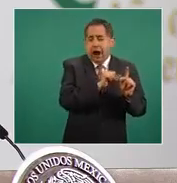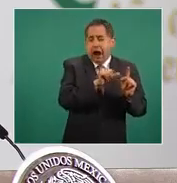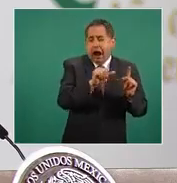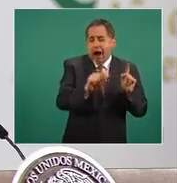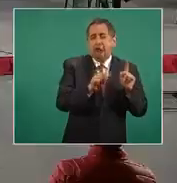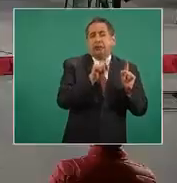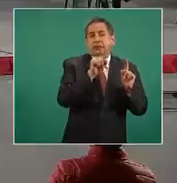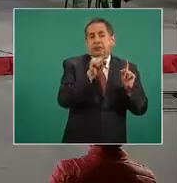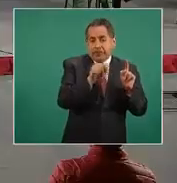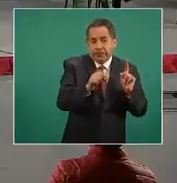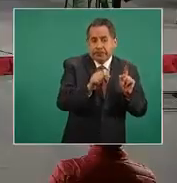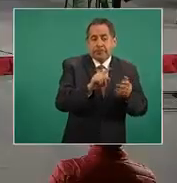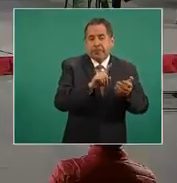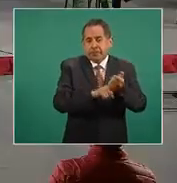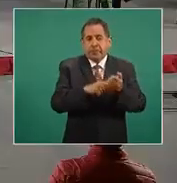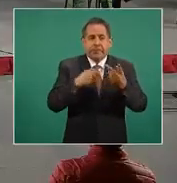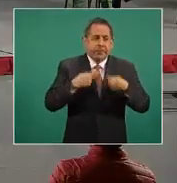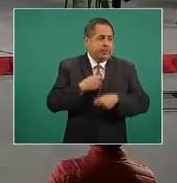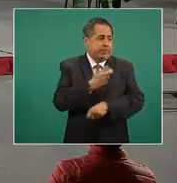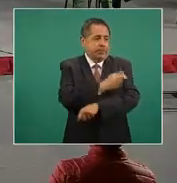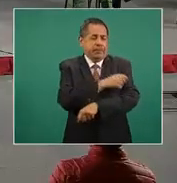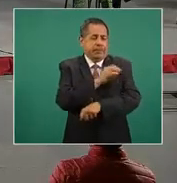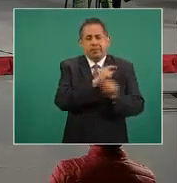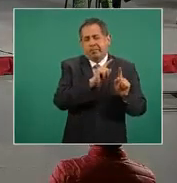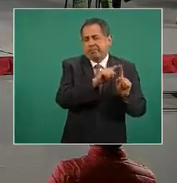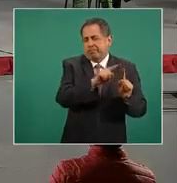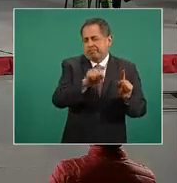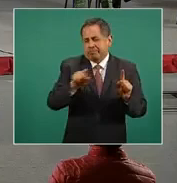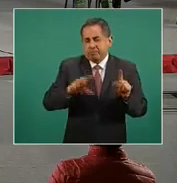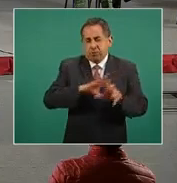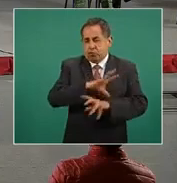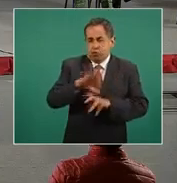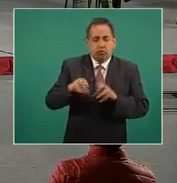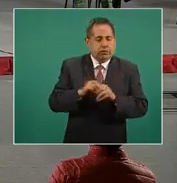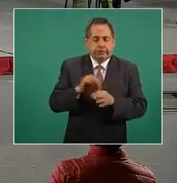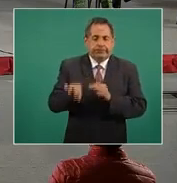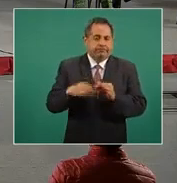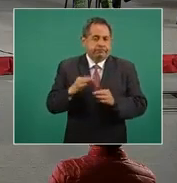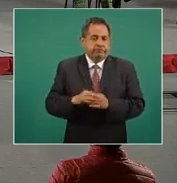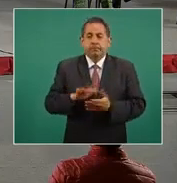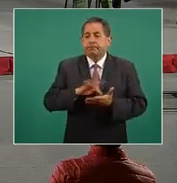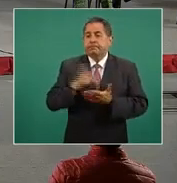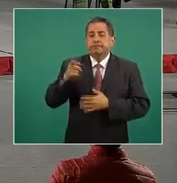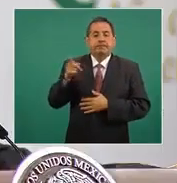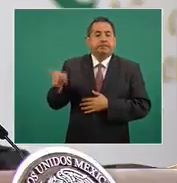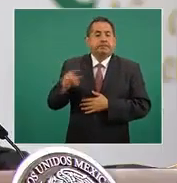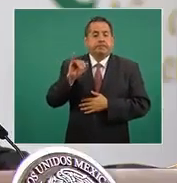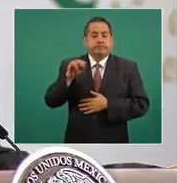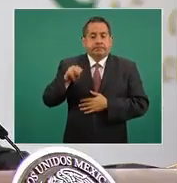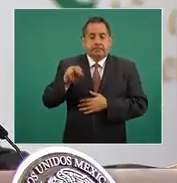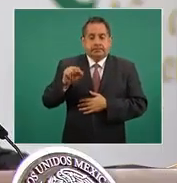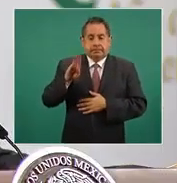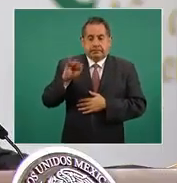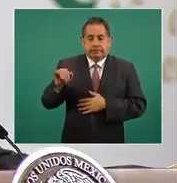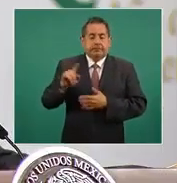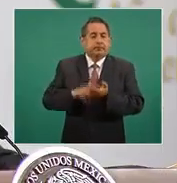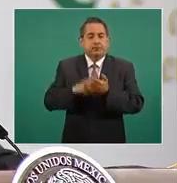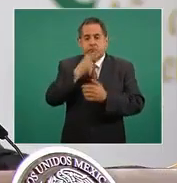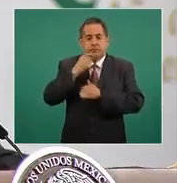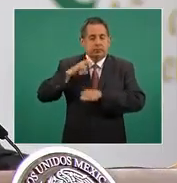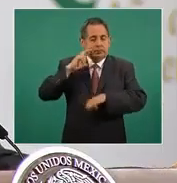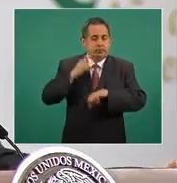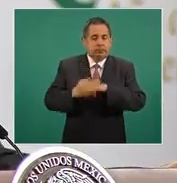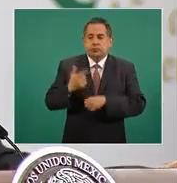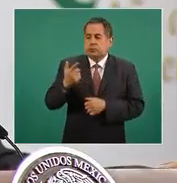Institutos Nacionales de Salud, a cargo del doctor Gustavo Reyes Terán y también del Instituto Nacional de Cancerología, a cargo del doctor